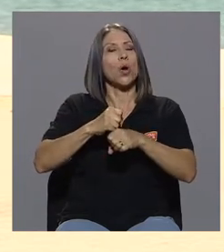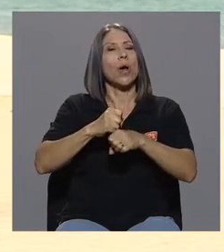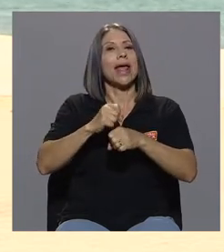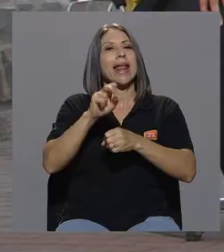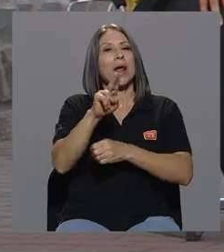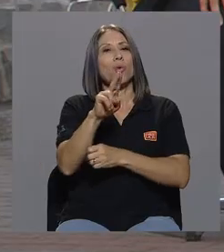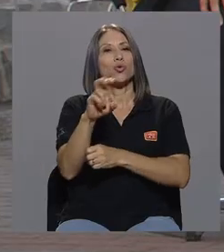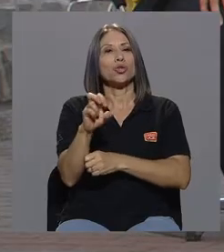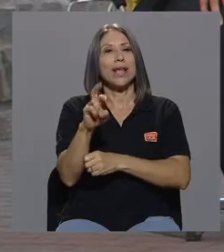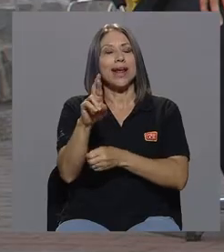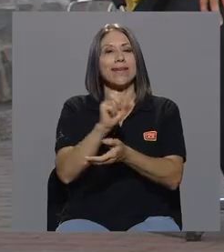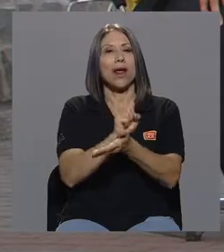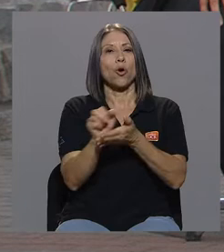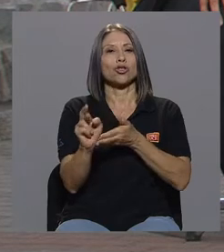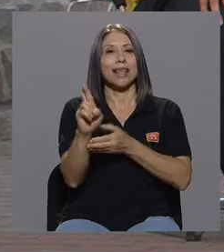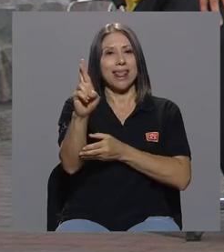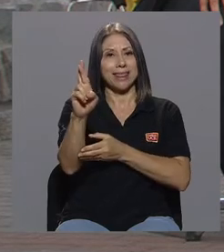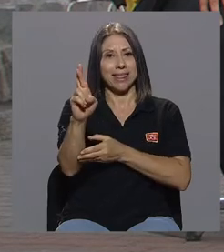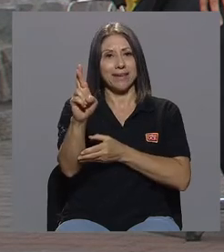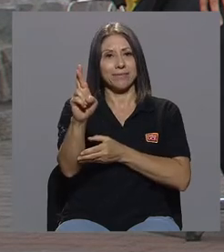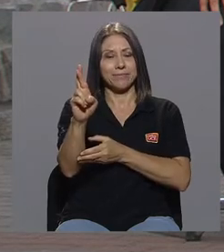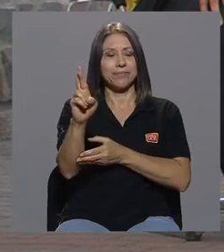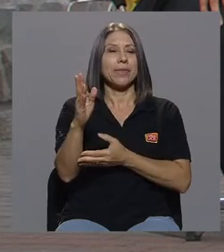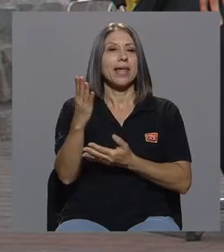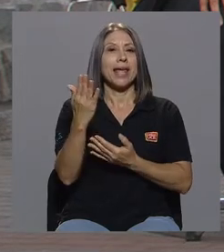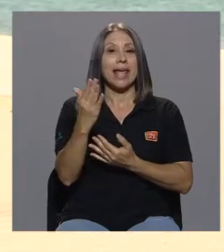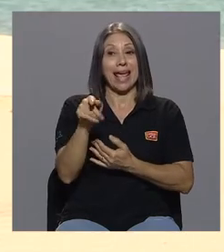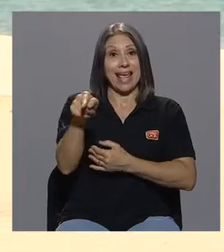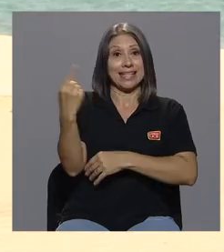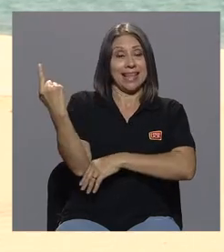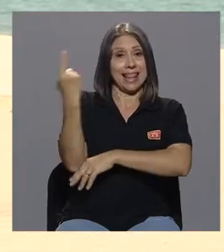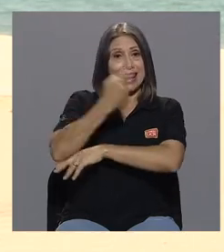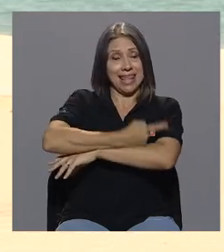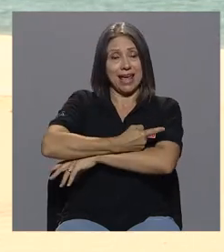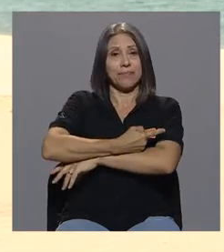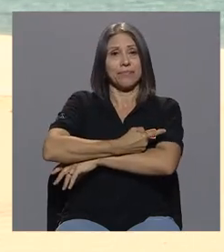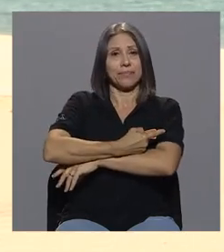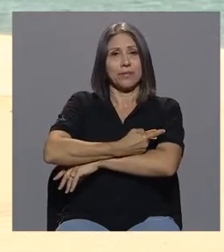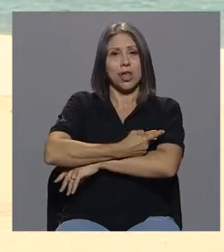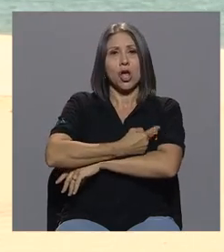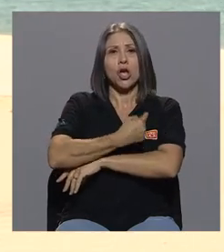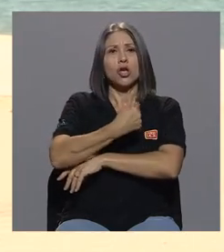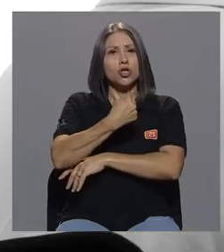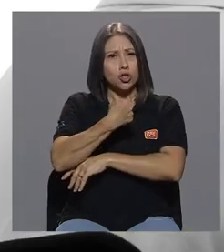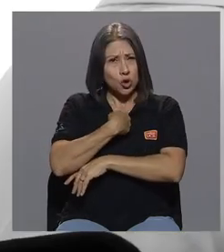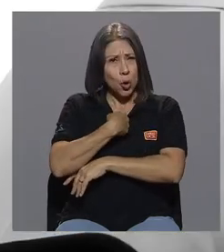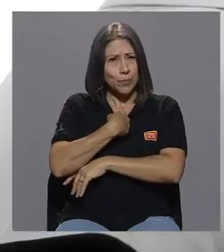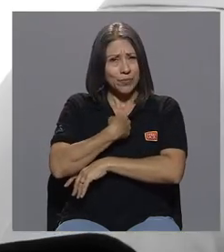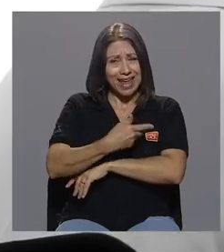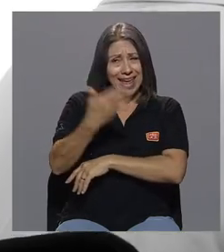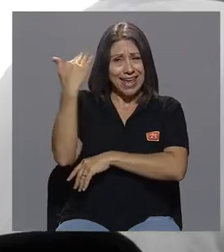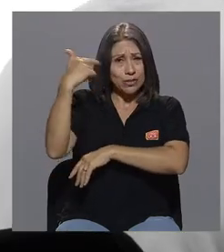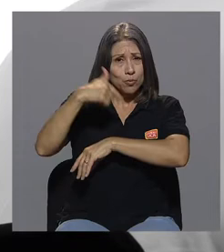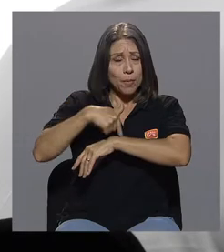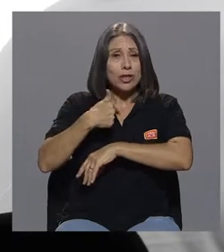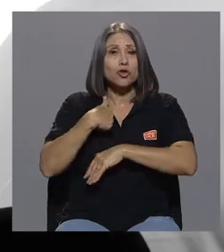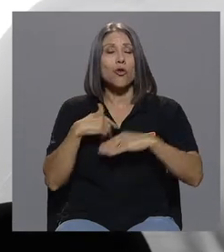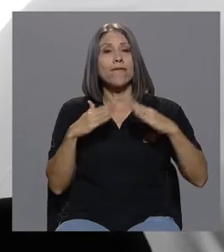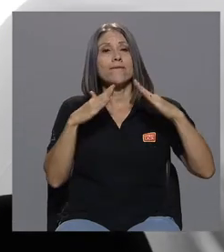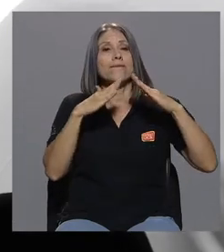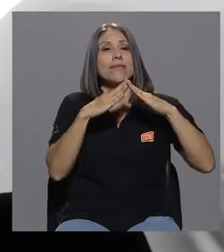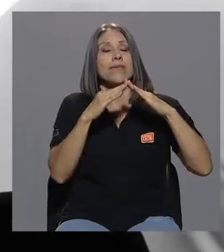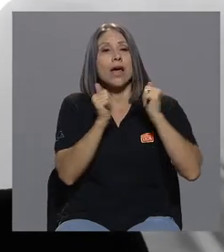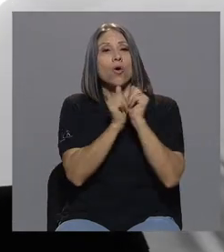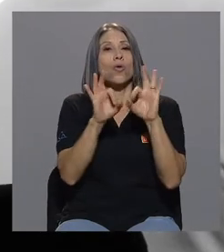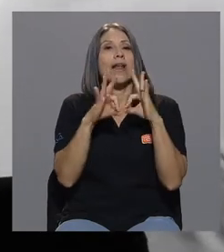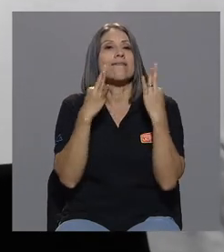San Bramón. Y ese día yo estaba viviendo en esos momentos con una familia que pseudo me